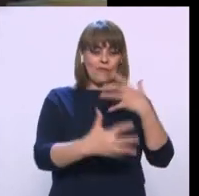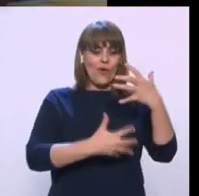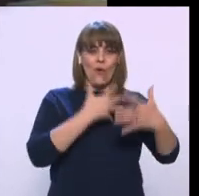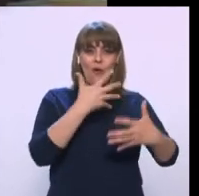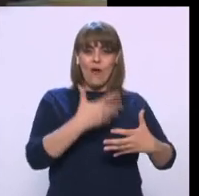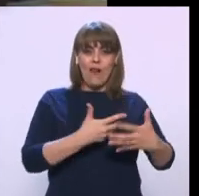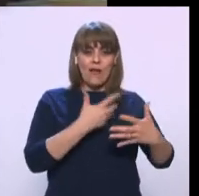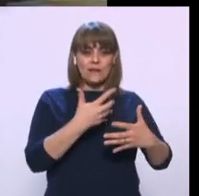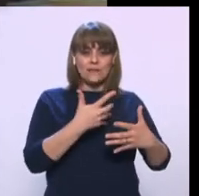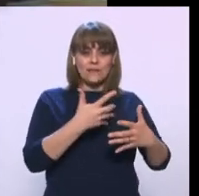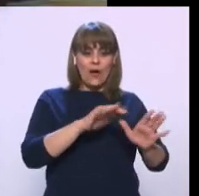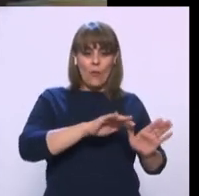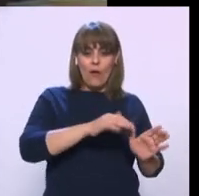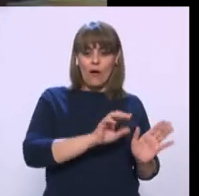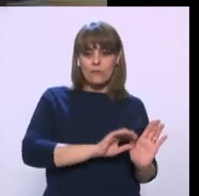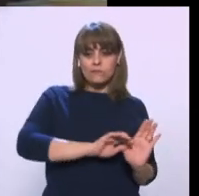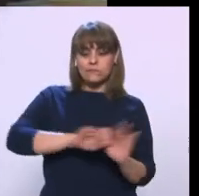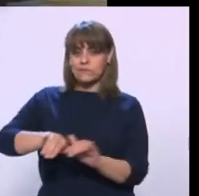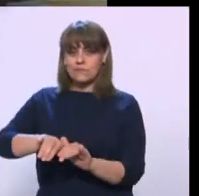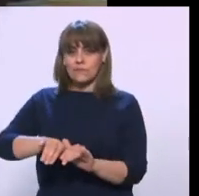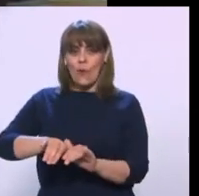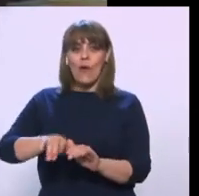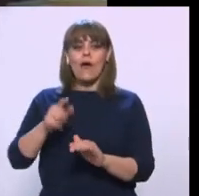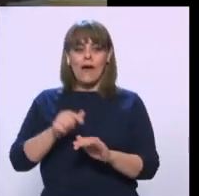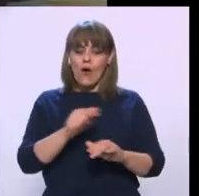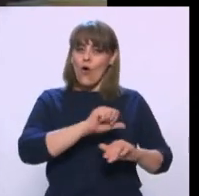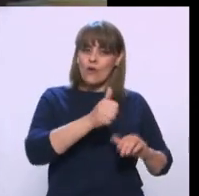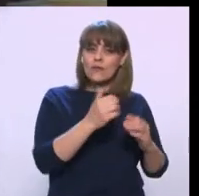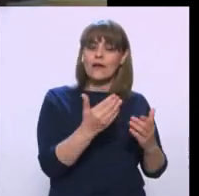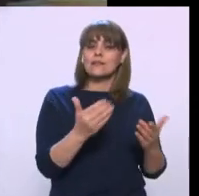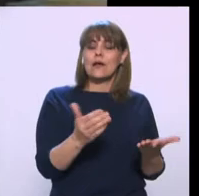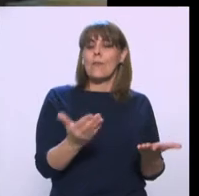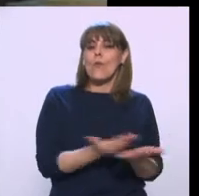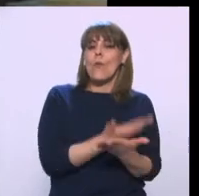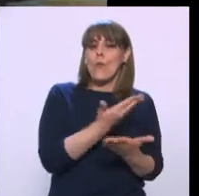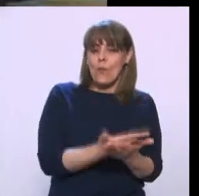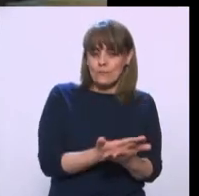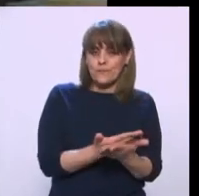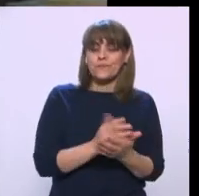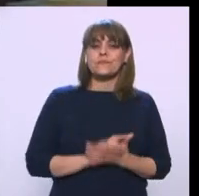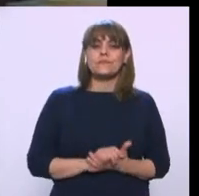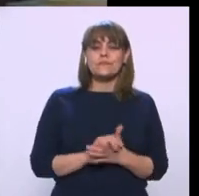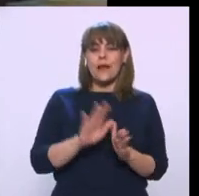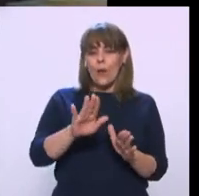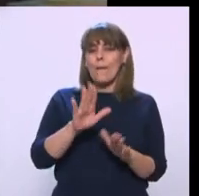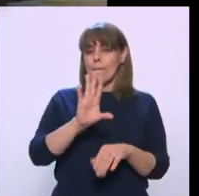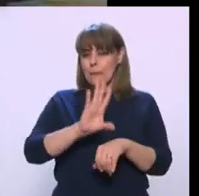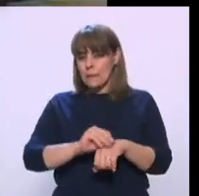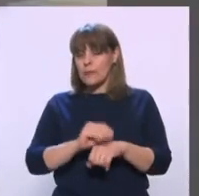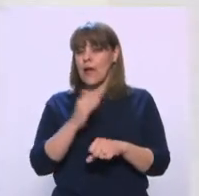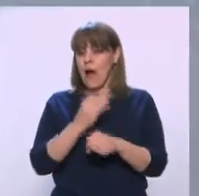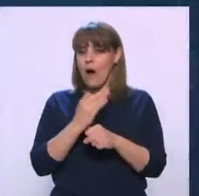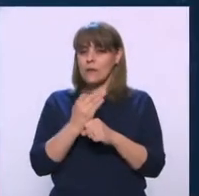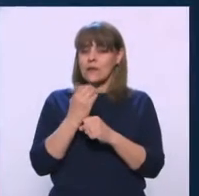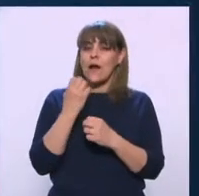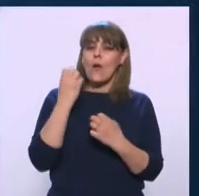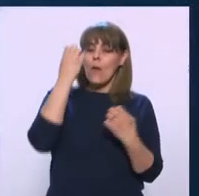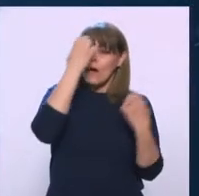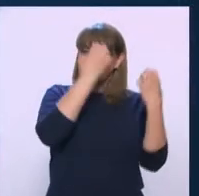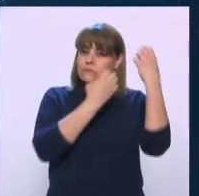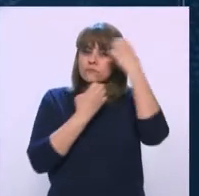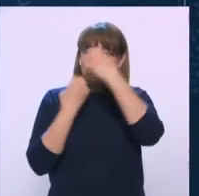y la cooptación por parte del crimen organizado de los jóvenes. Pero, si me permiten, vamos al análisis. Hemos